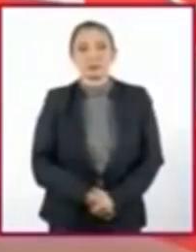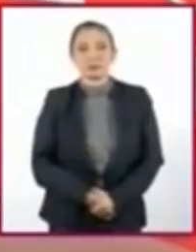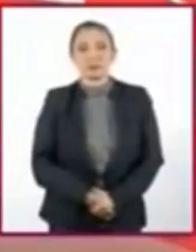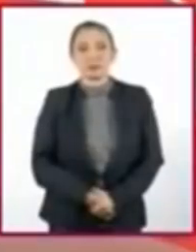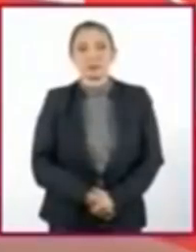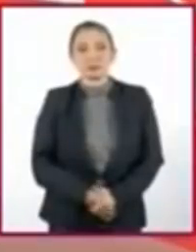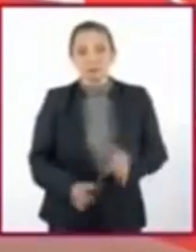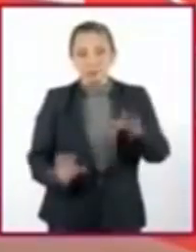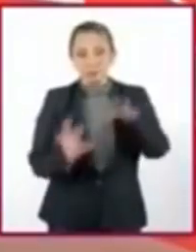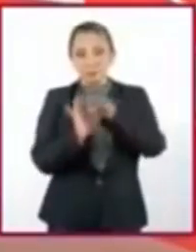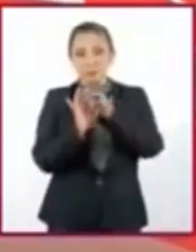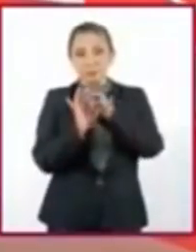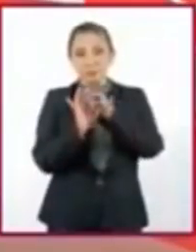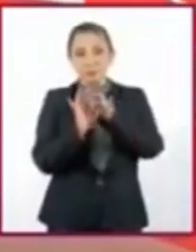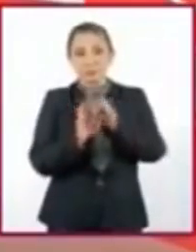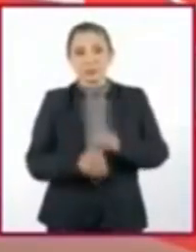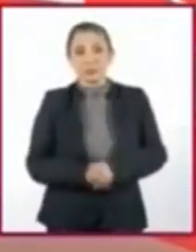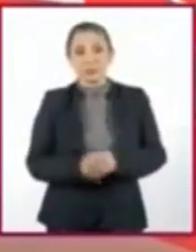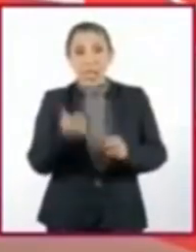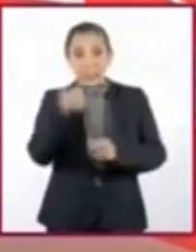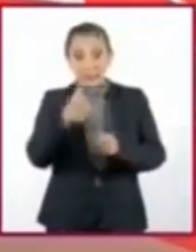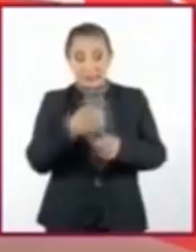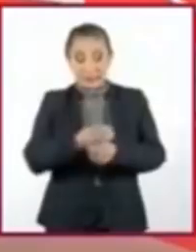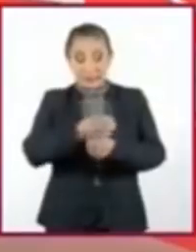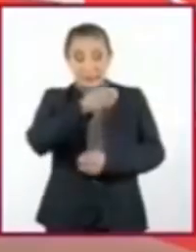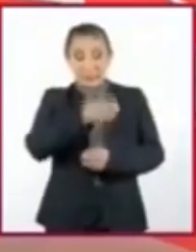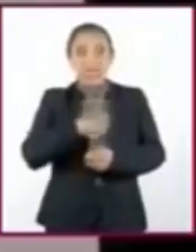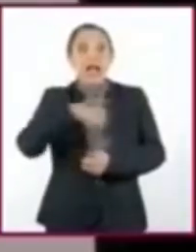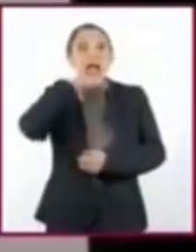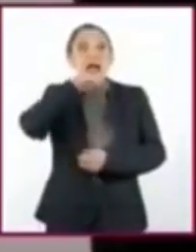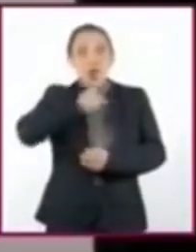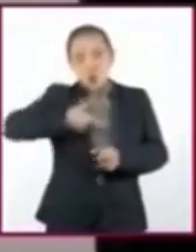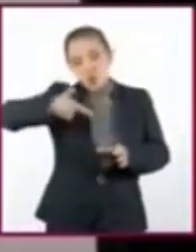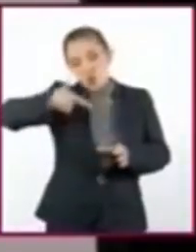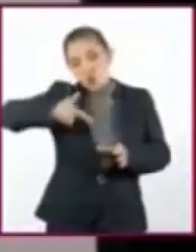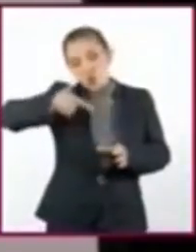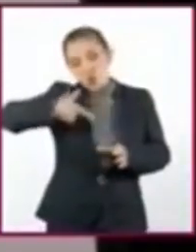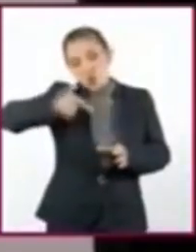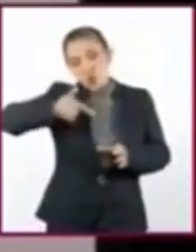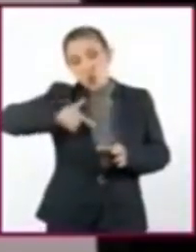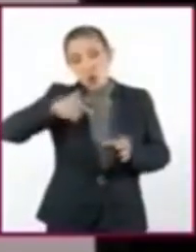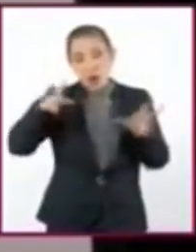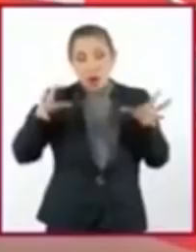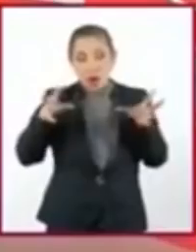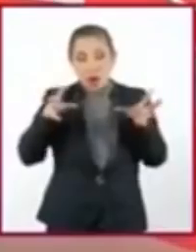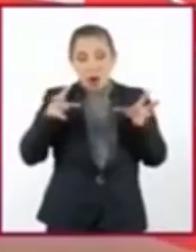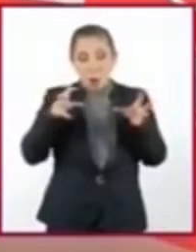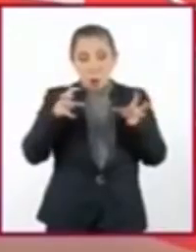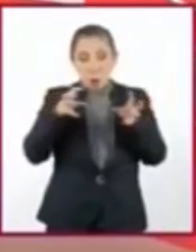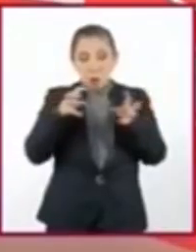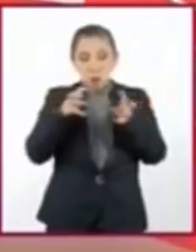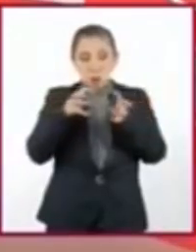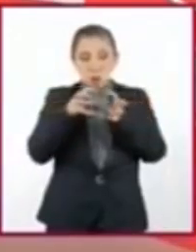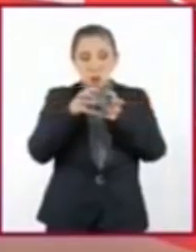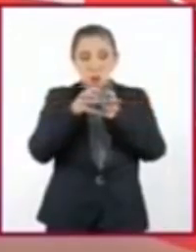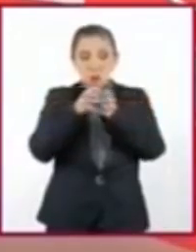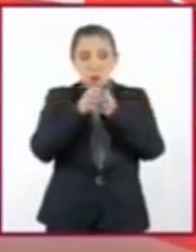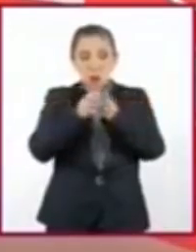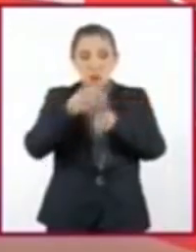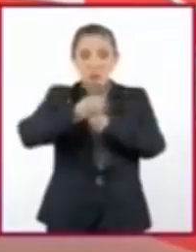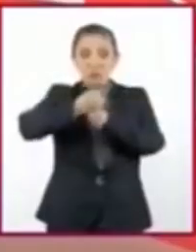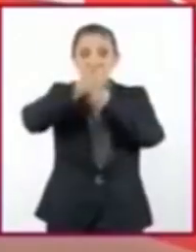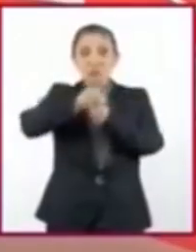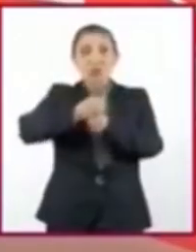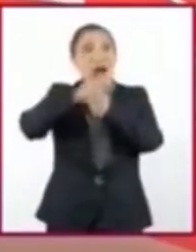Para unir las piezas. De esta forma, al aplicar calor, el plástico se va a comprimir y les va a dar el soporte.